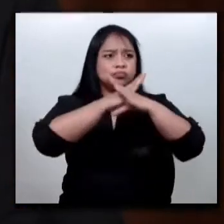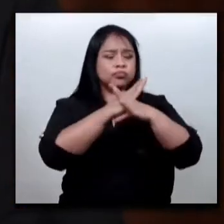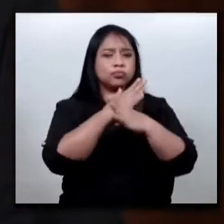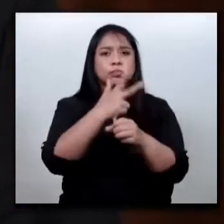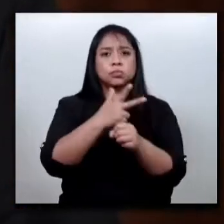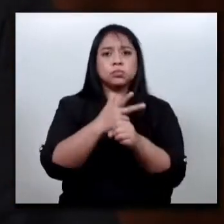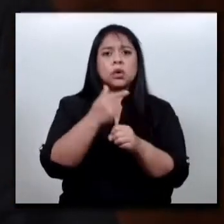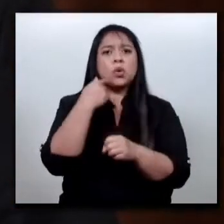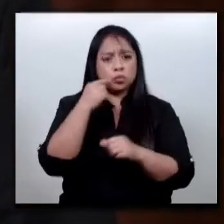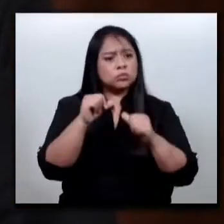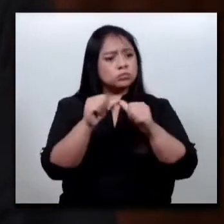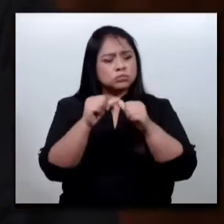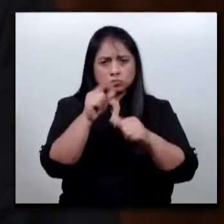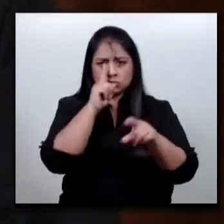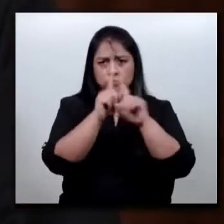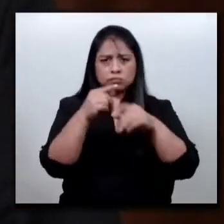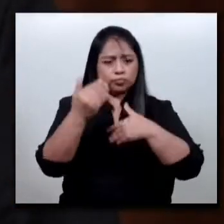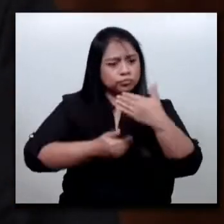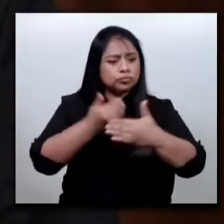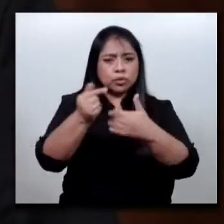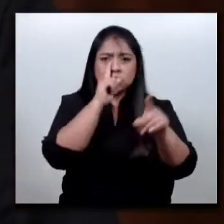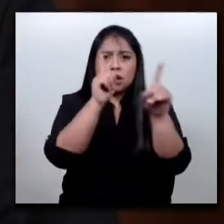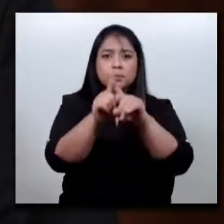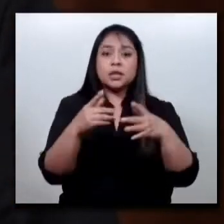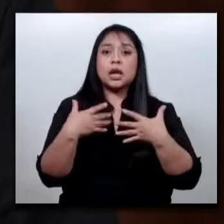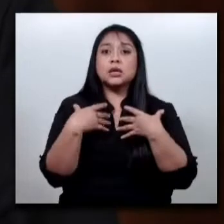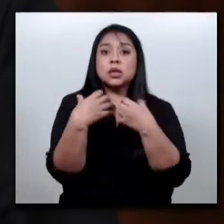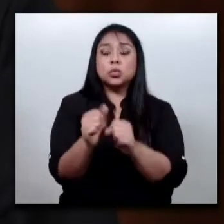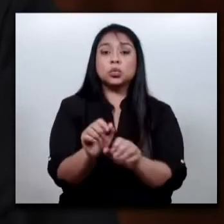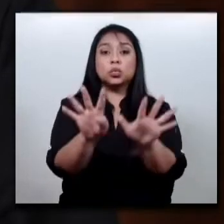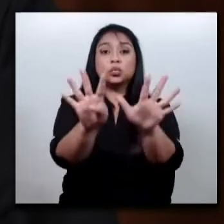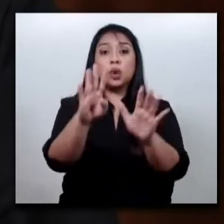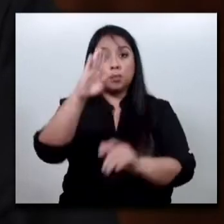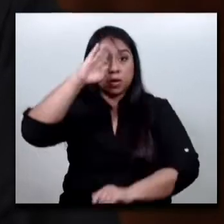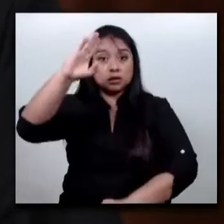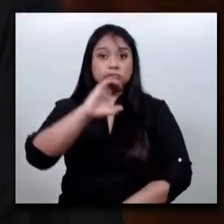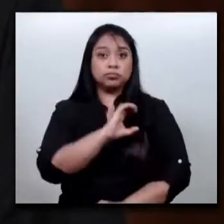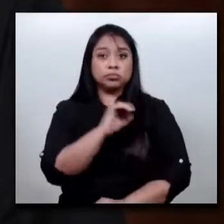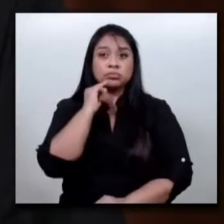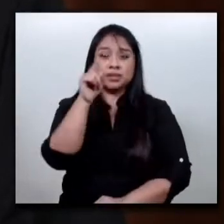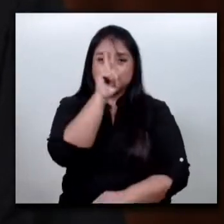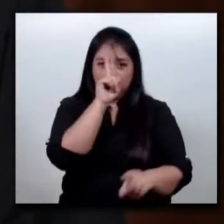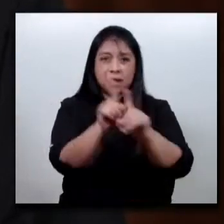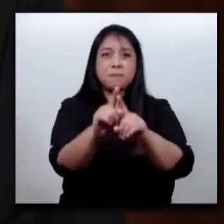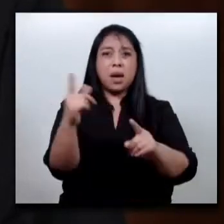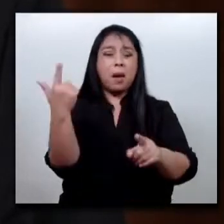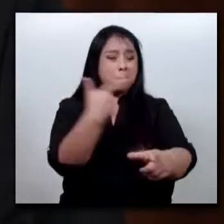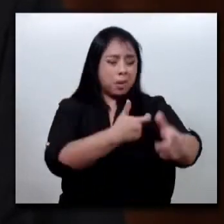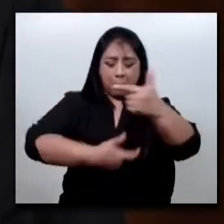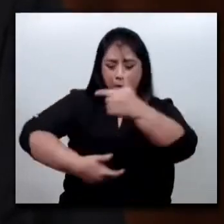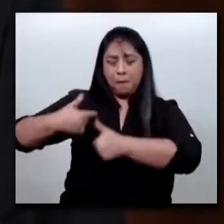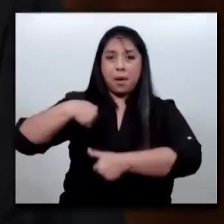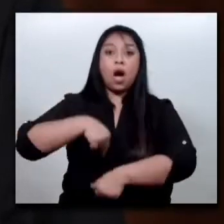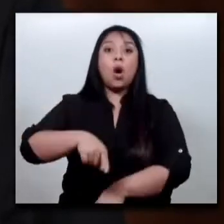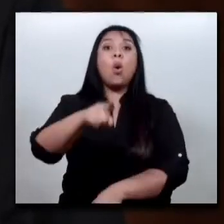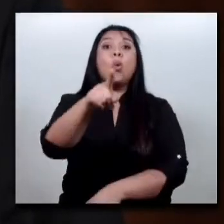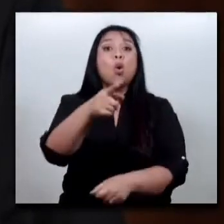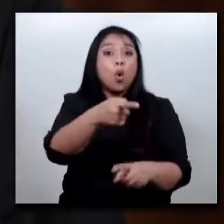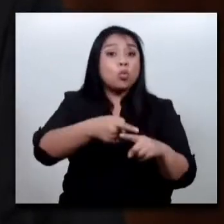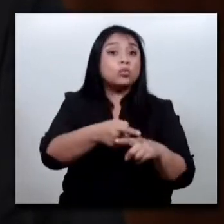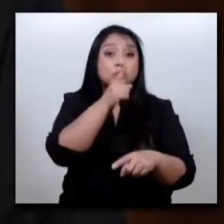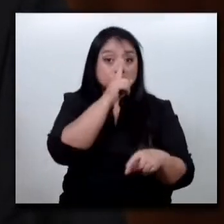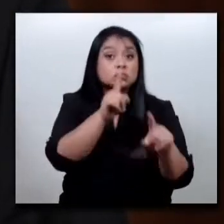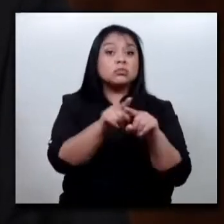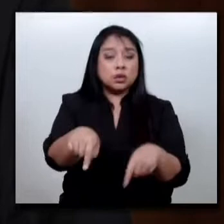atención del caso La Evolución de la Salud de los nueve agentes que sufrieron heridas por arma de fuego, uno con arma blanca y 40 por